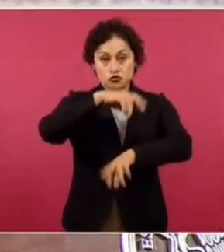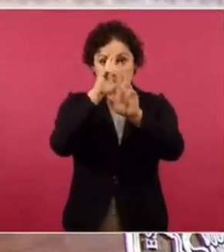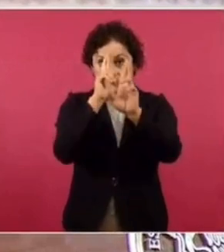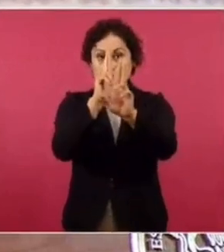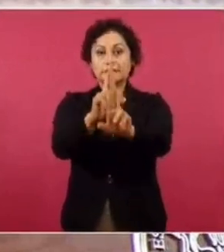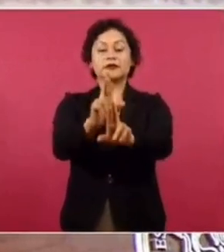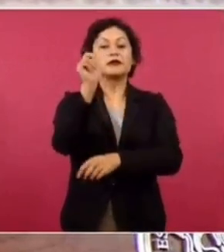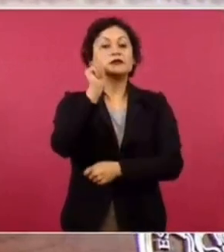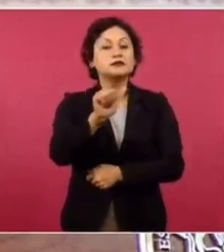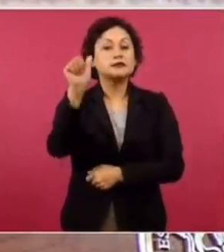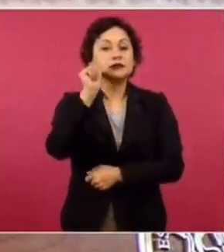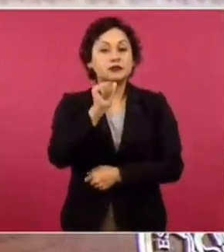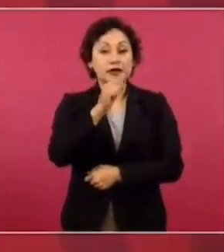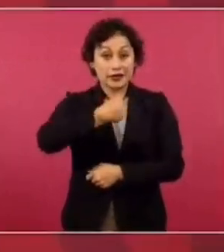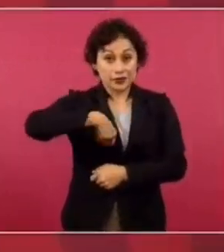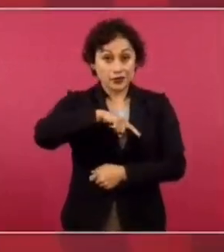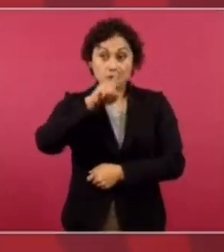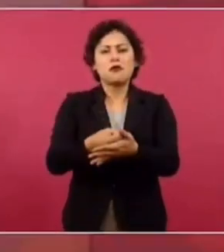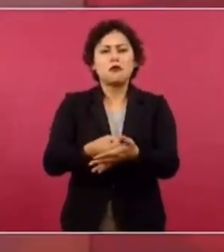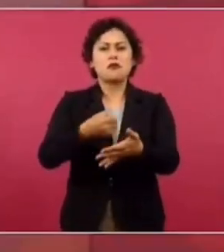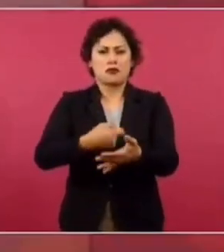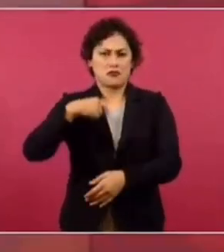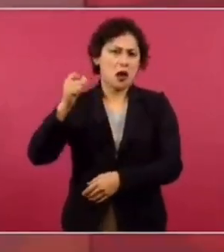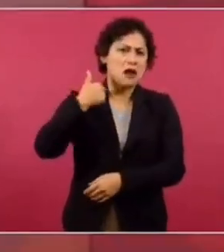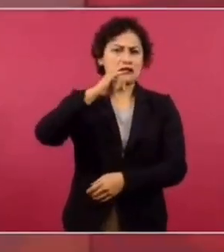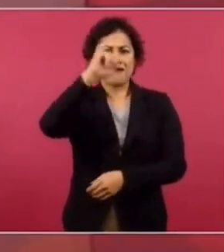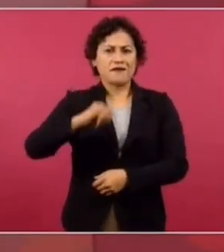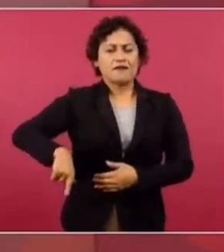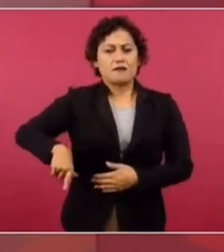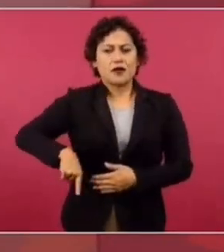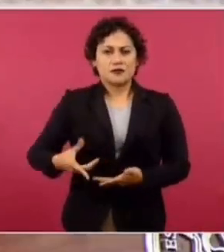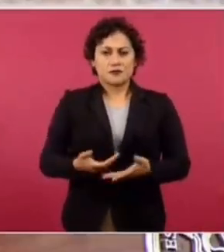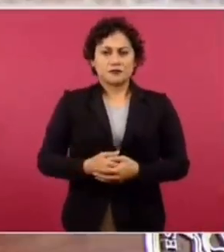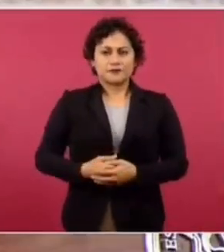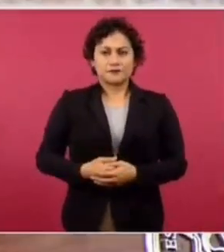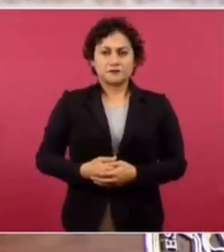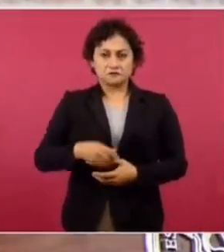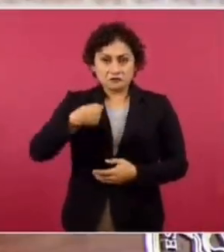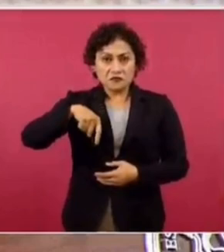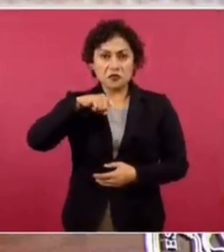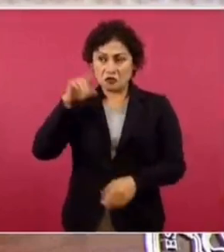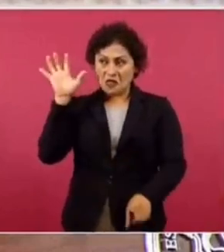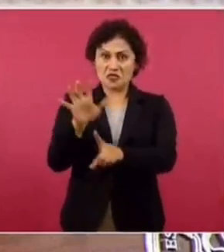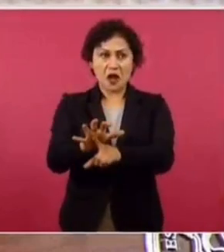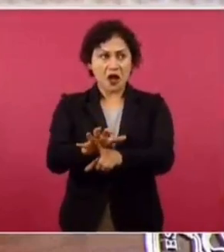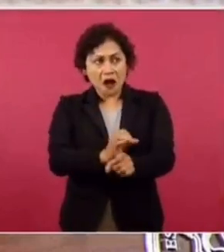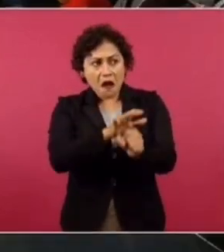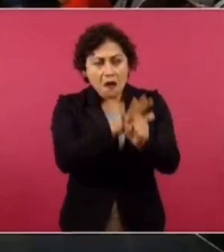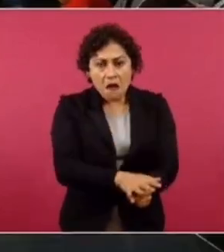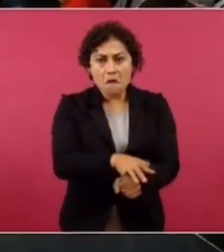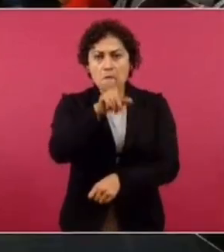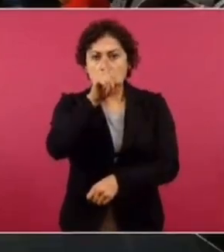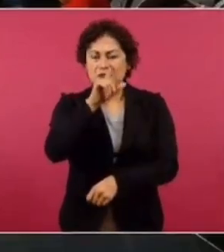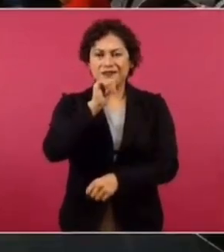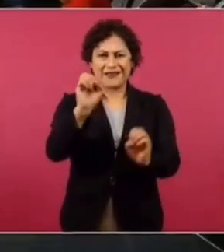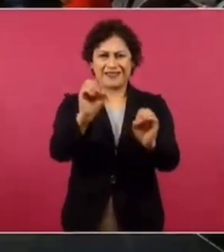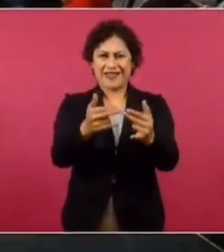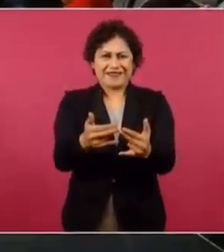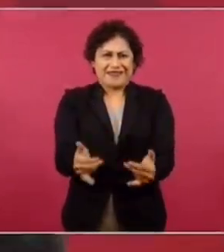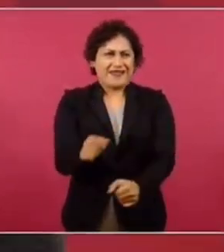No hemos censurado a nadie, no perseguimos a nadie, censuramos a nadie, no